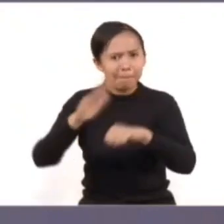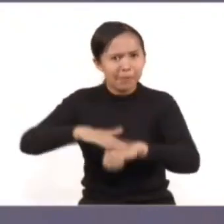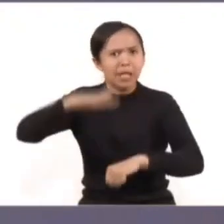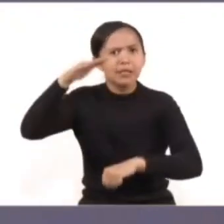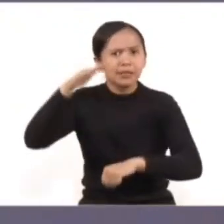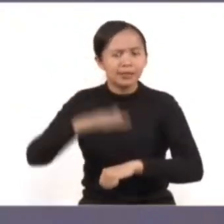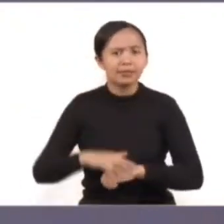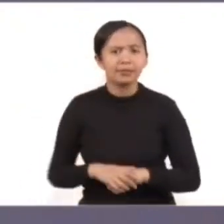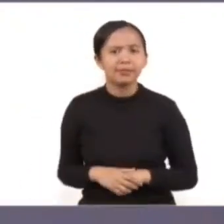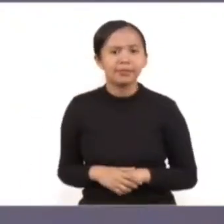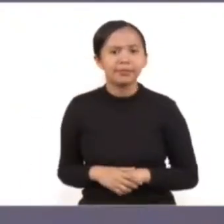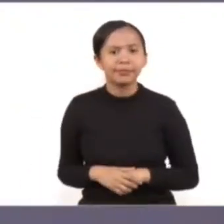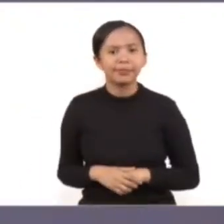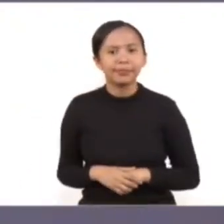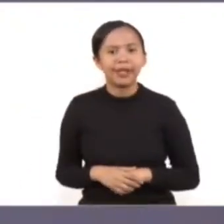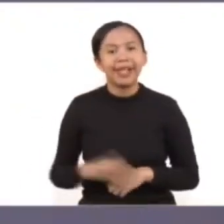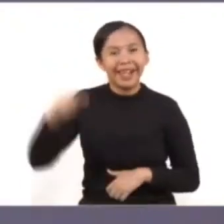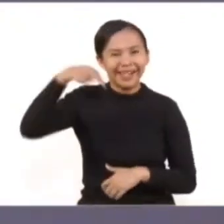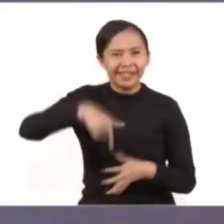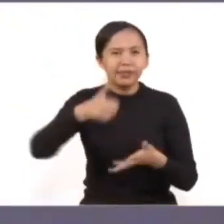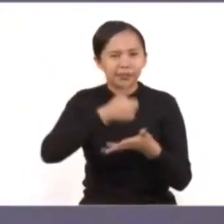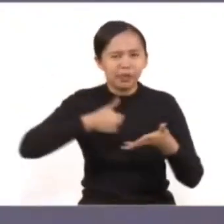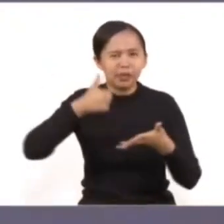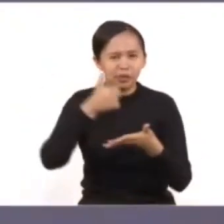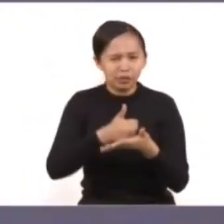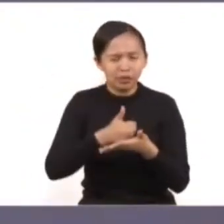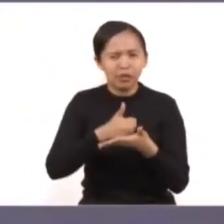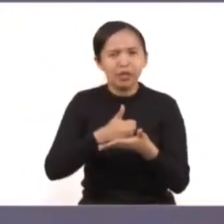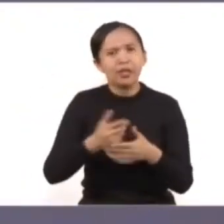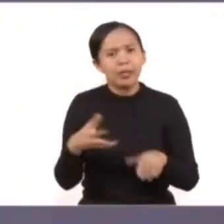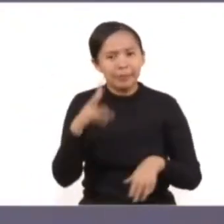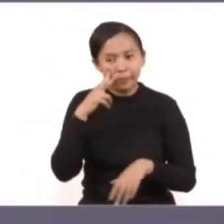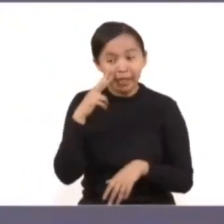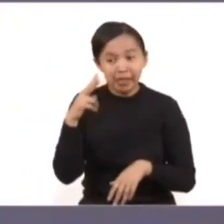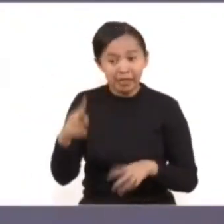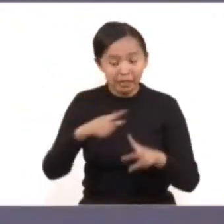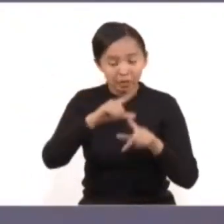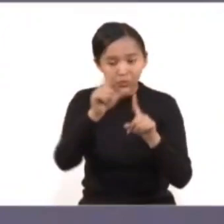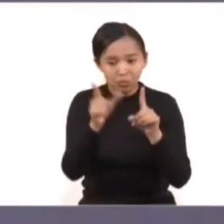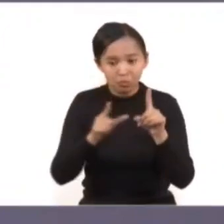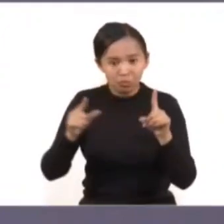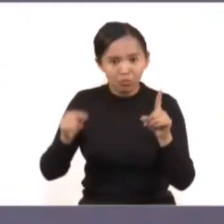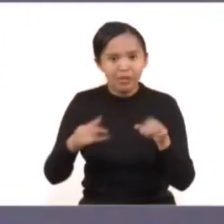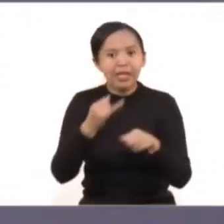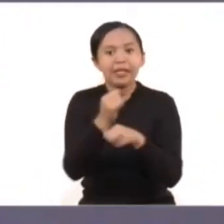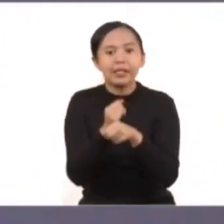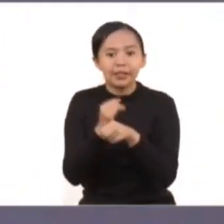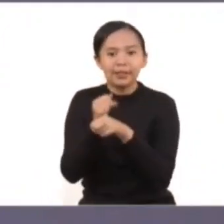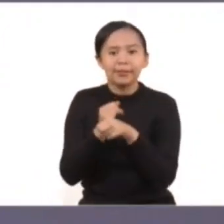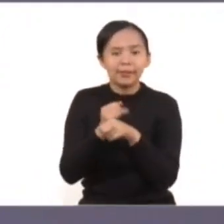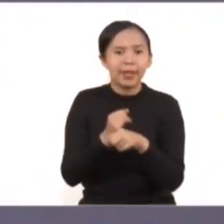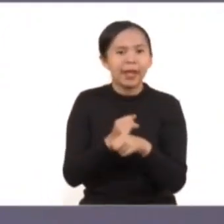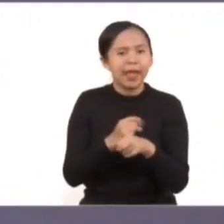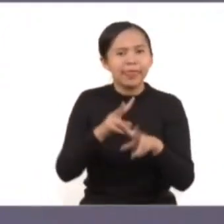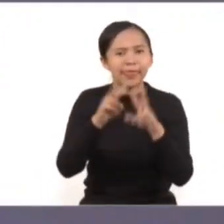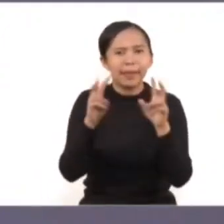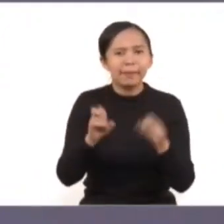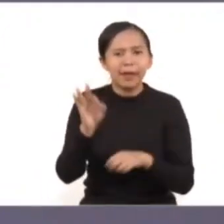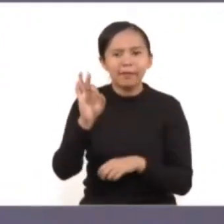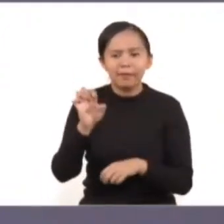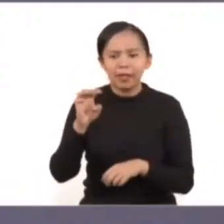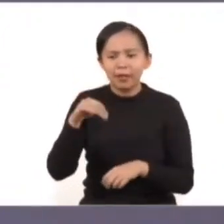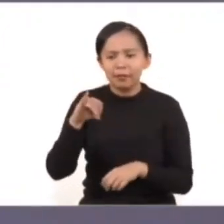para este delito. Esta ciudad es un ejemplo a nivel nacional en las investigaciones de feminicidios,